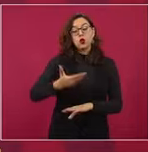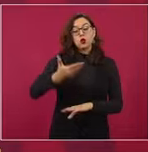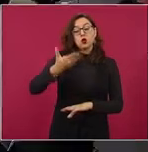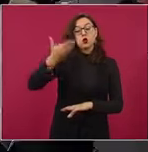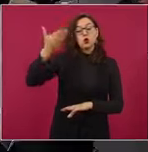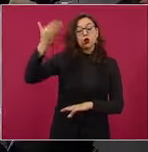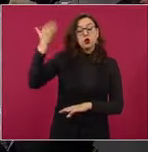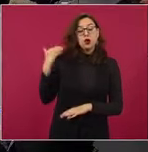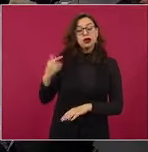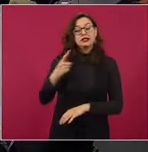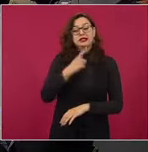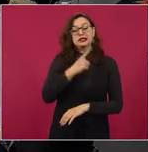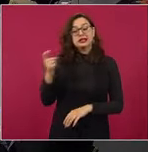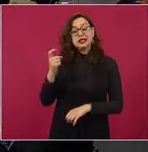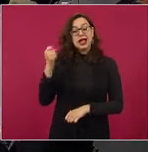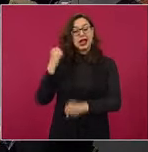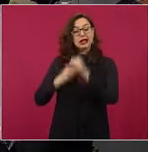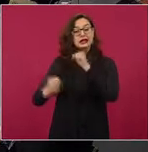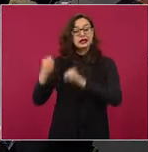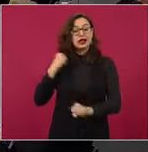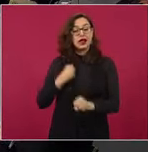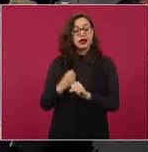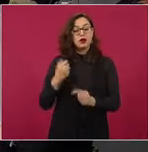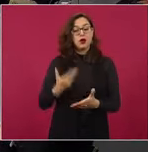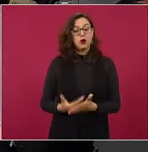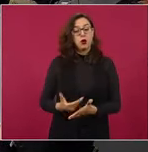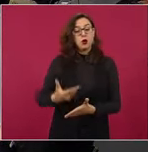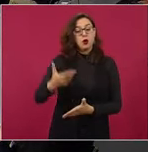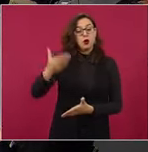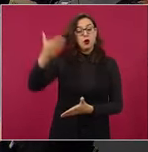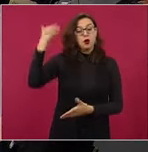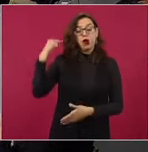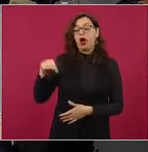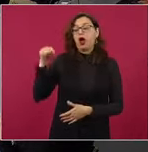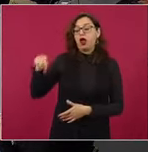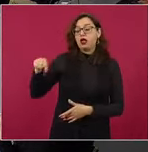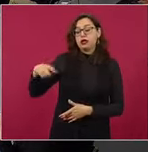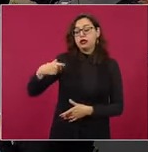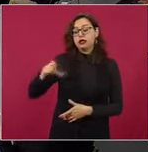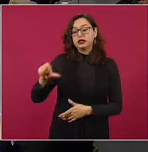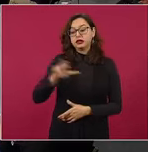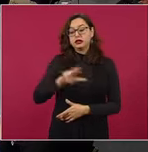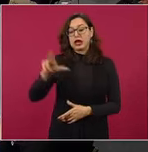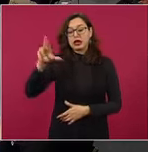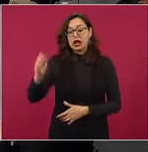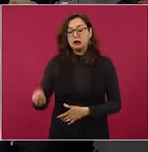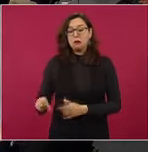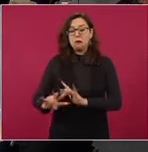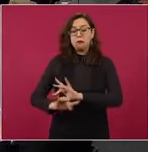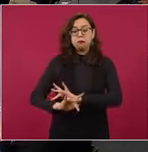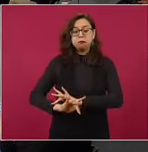más, Quintana Roo era un sitio inhóspito